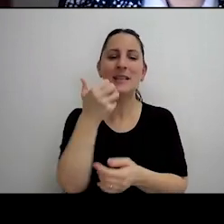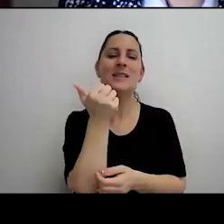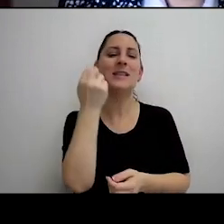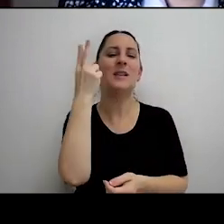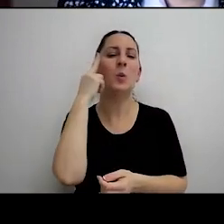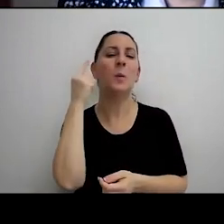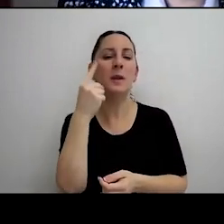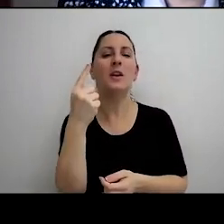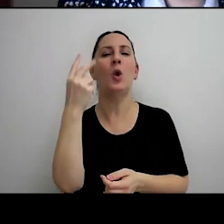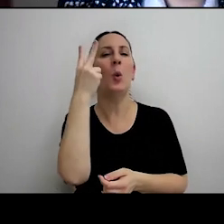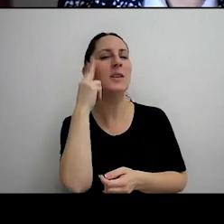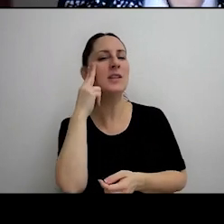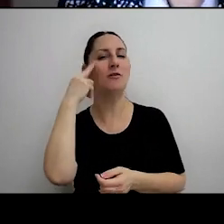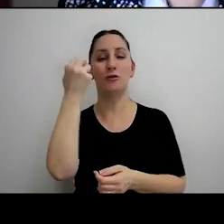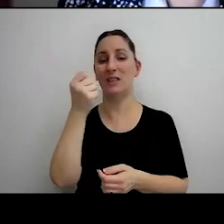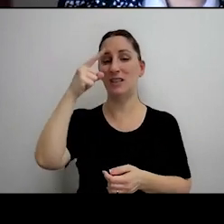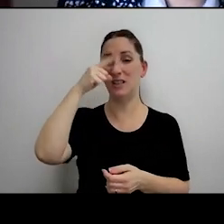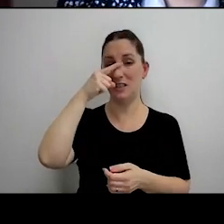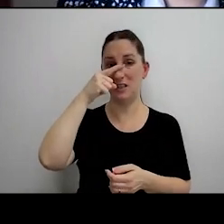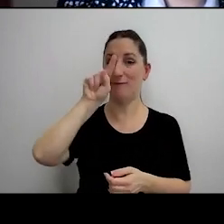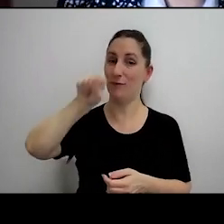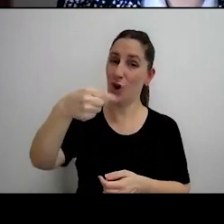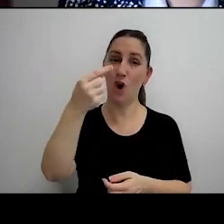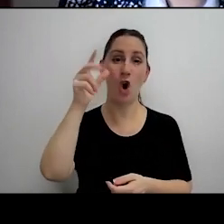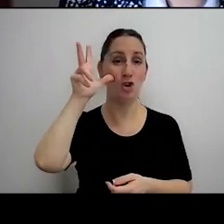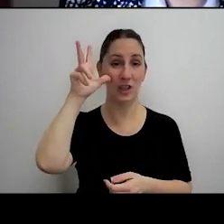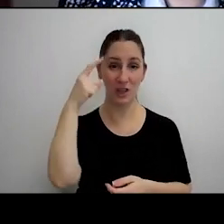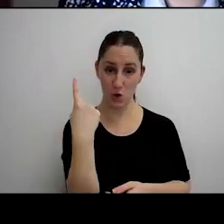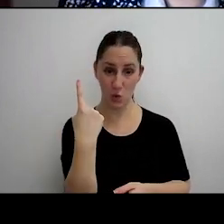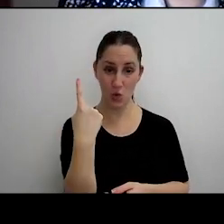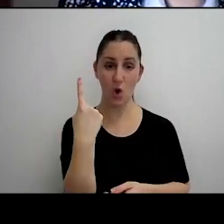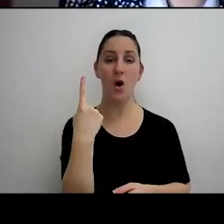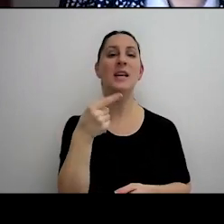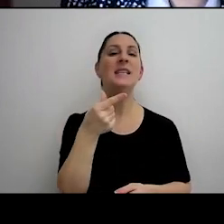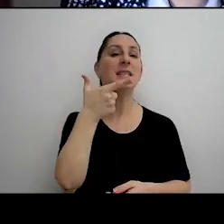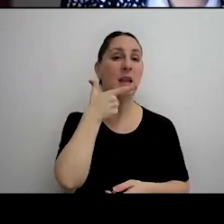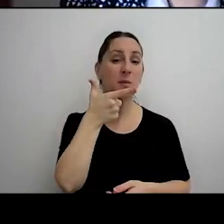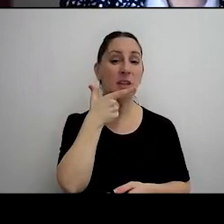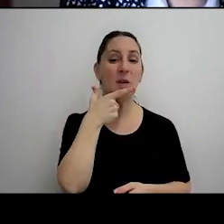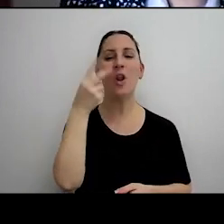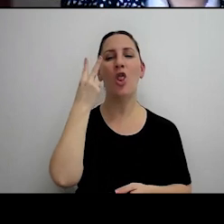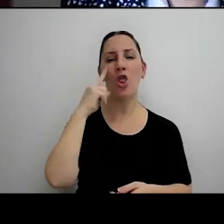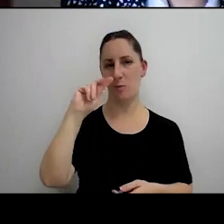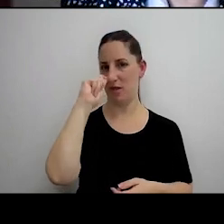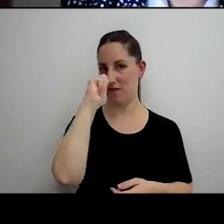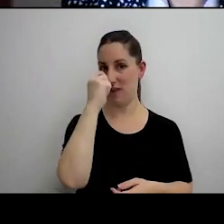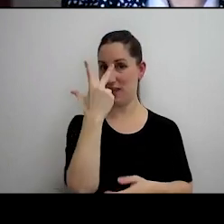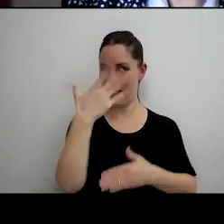.967,81 a partir de septiembre 2023.